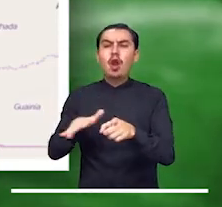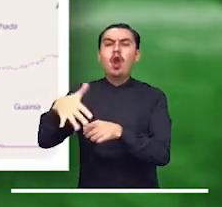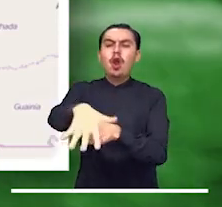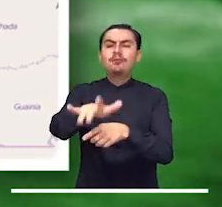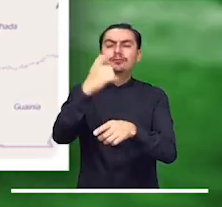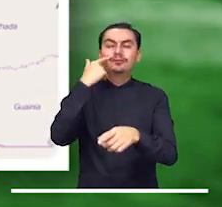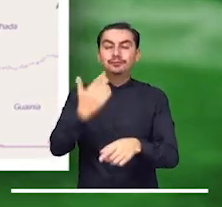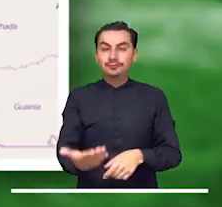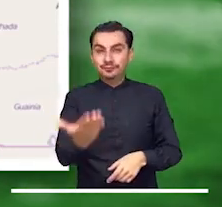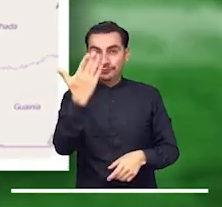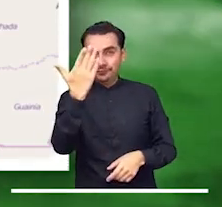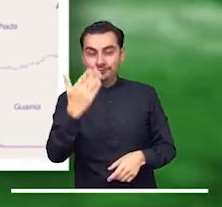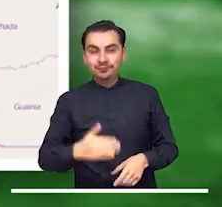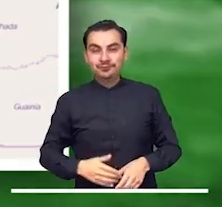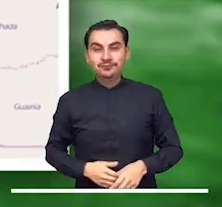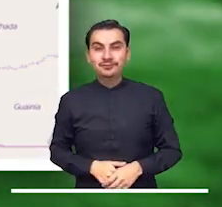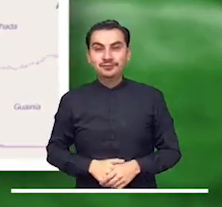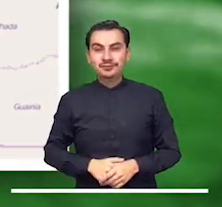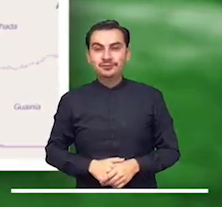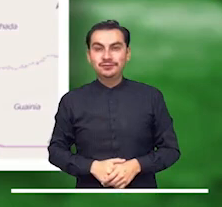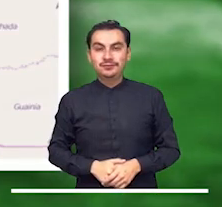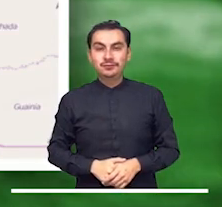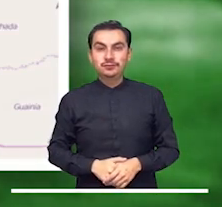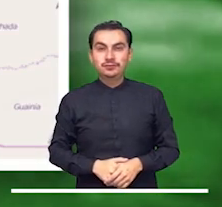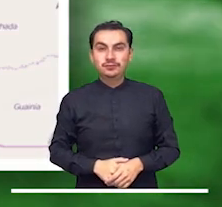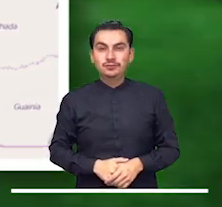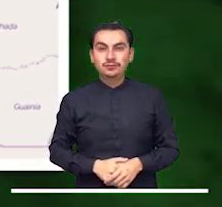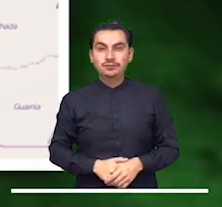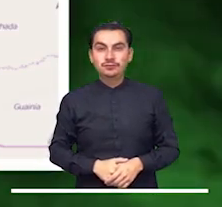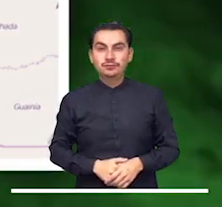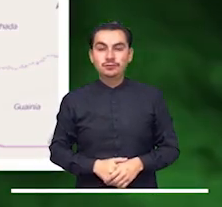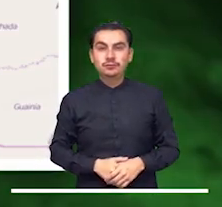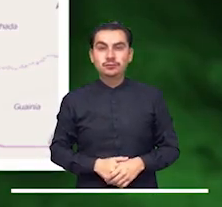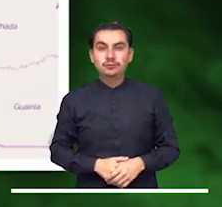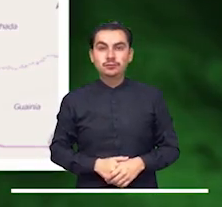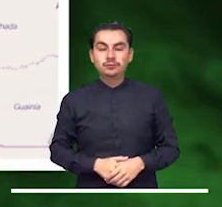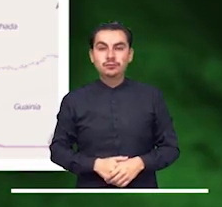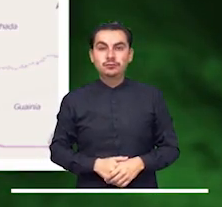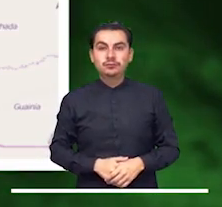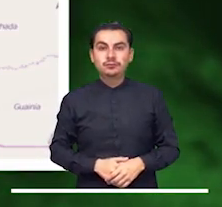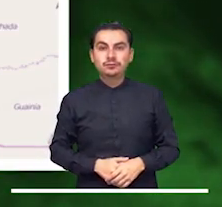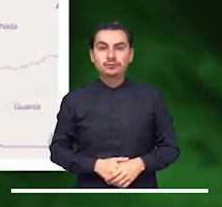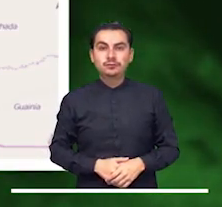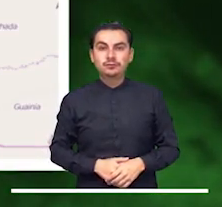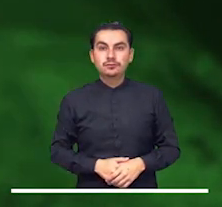particularmente en las veredas de Piedecuesta y La Vega y el corregimiento de Guamal.